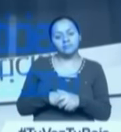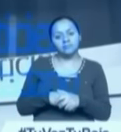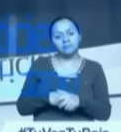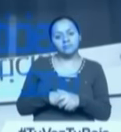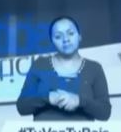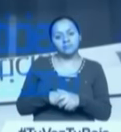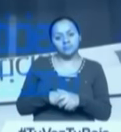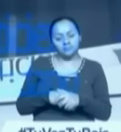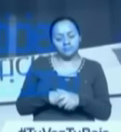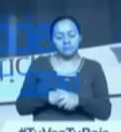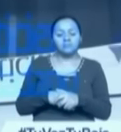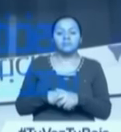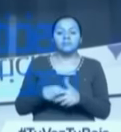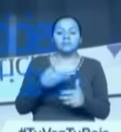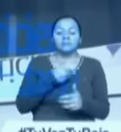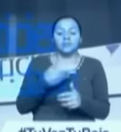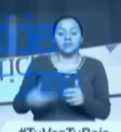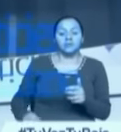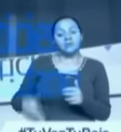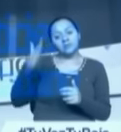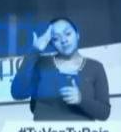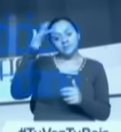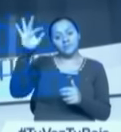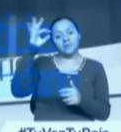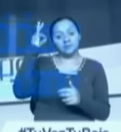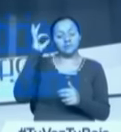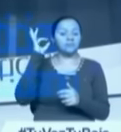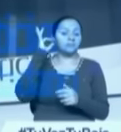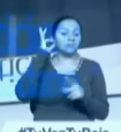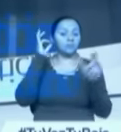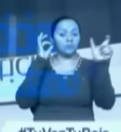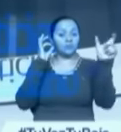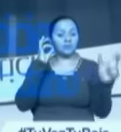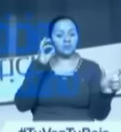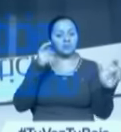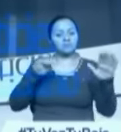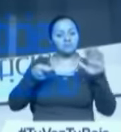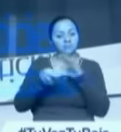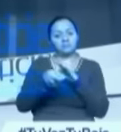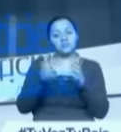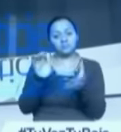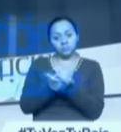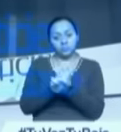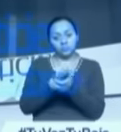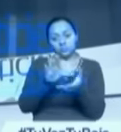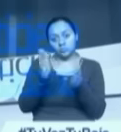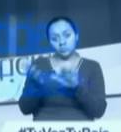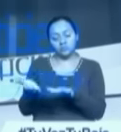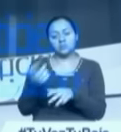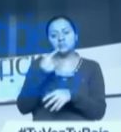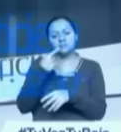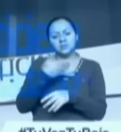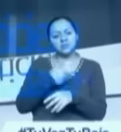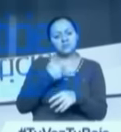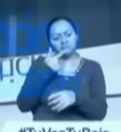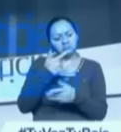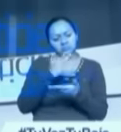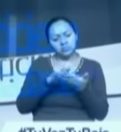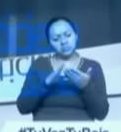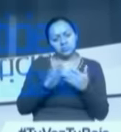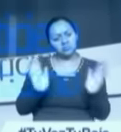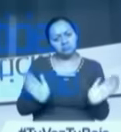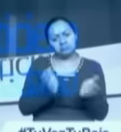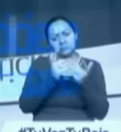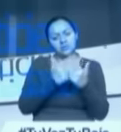El indulto otorgado por el presidente de Francia a una mujer que mató a su marido ha generado diversas opiniones y manifestaciones